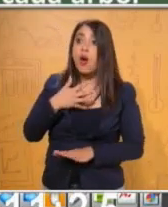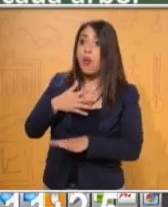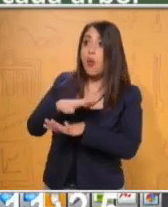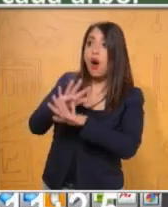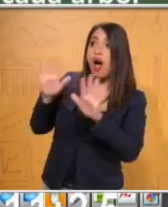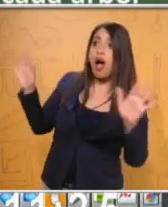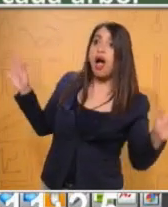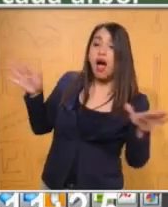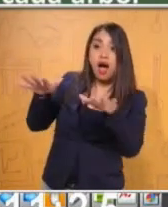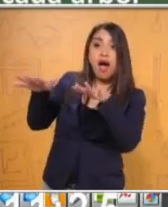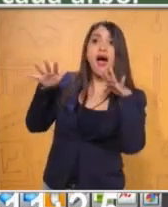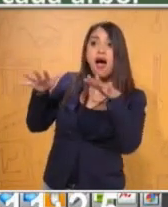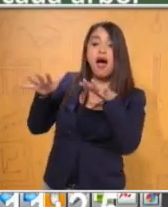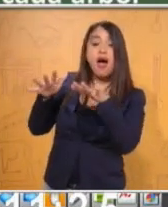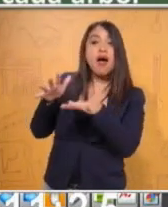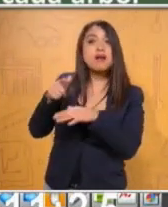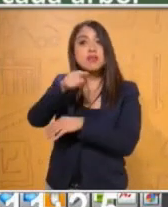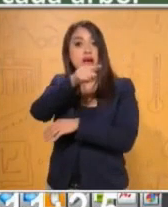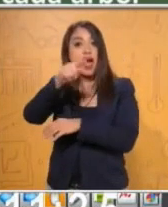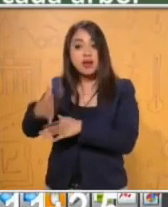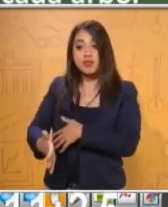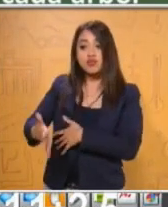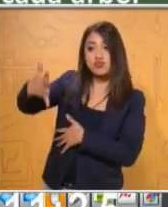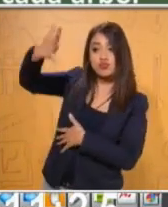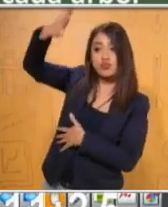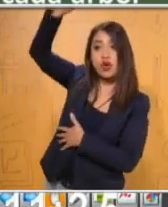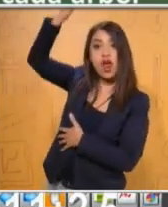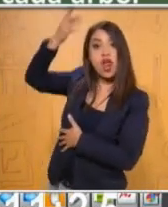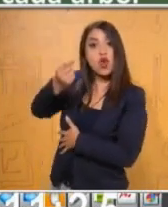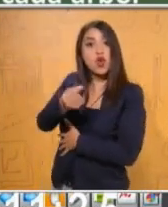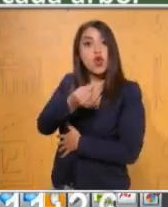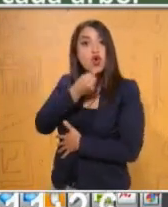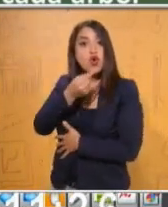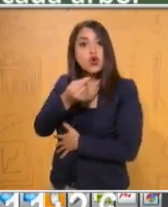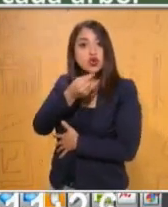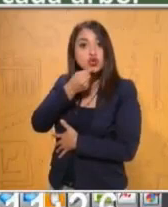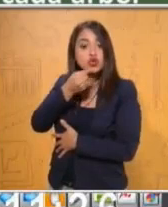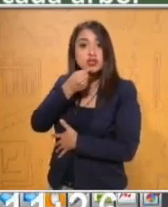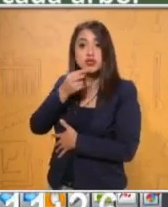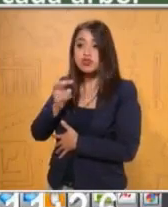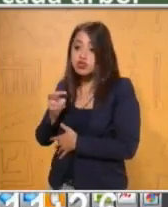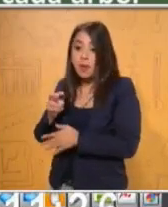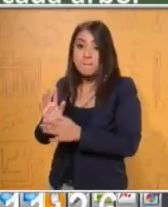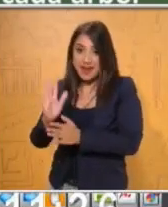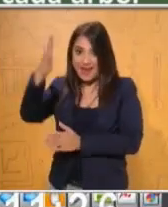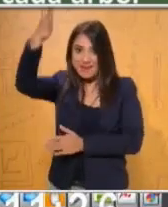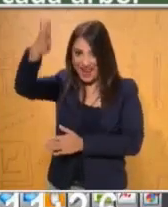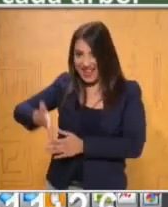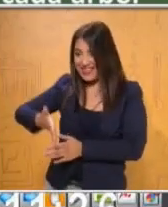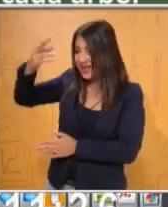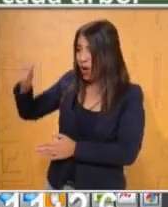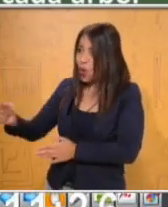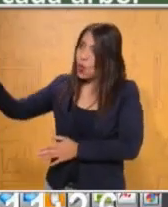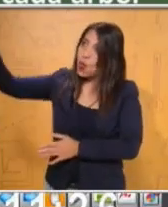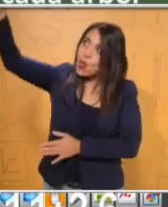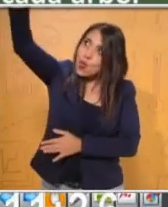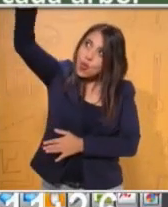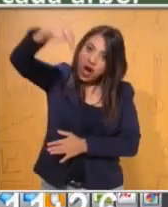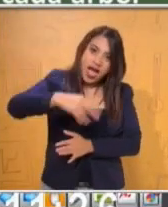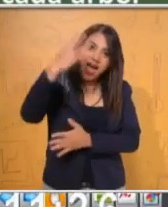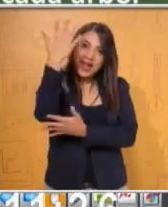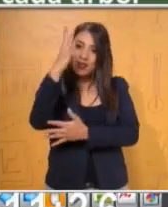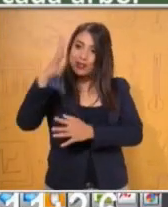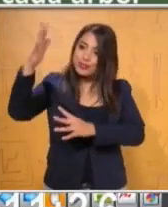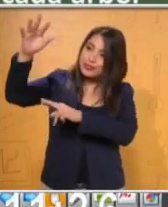A través de una brecha del muro habían entrado los niños y se habían trepado a los árboles. En cada árbol